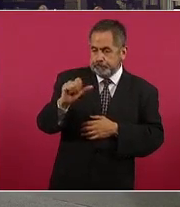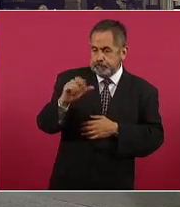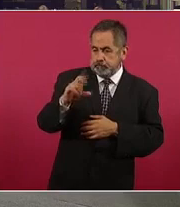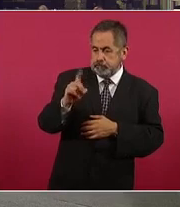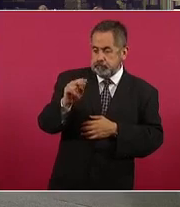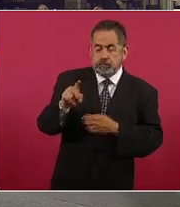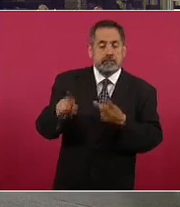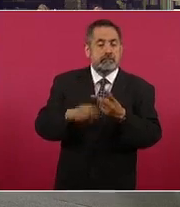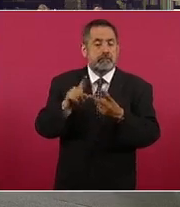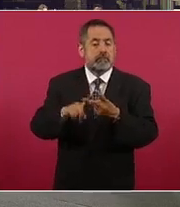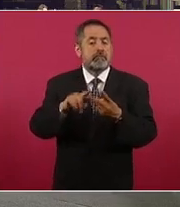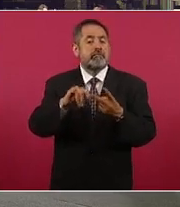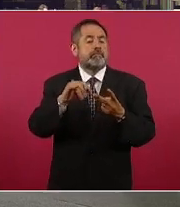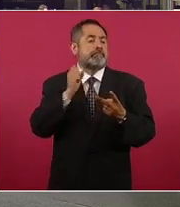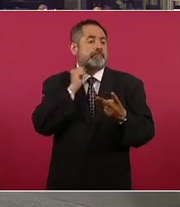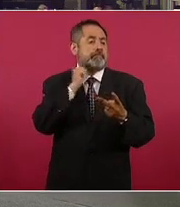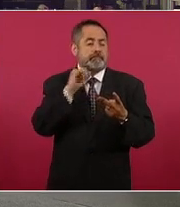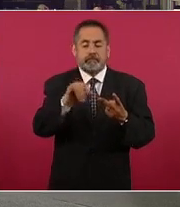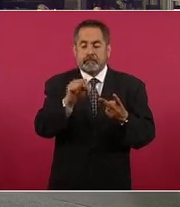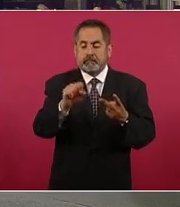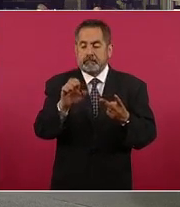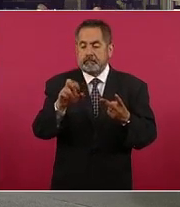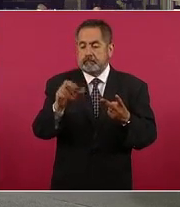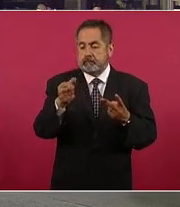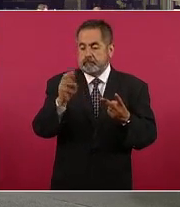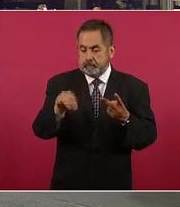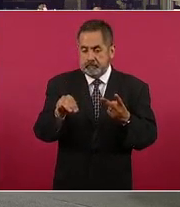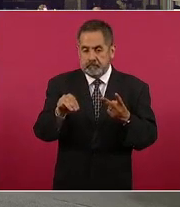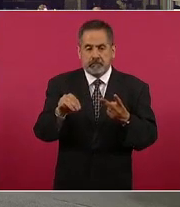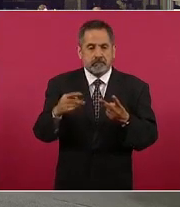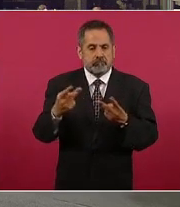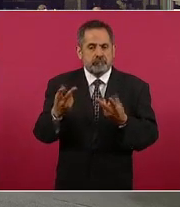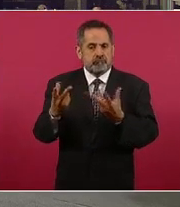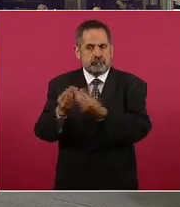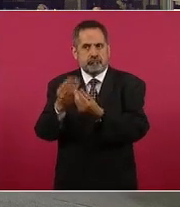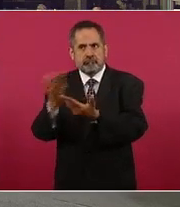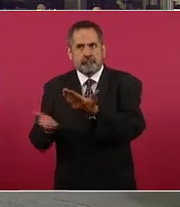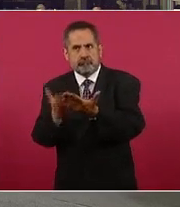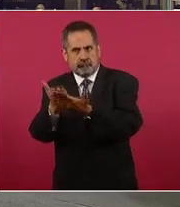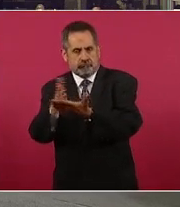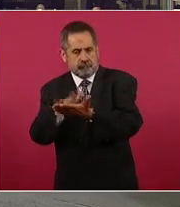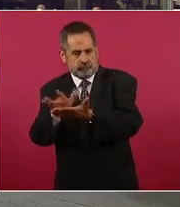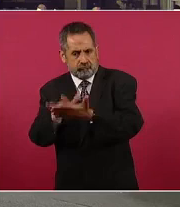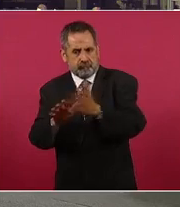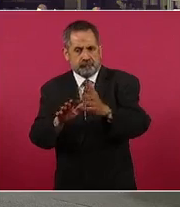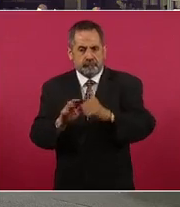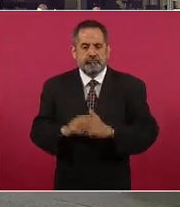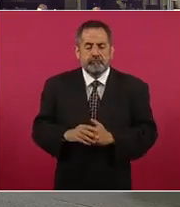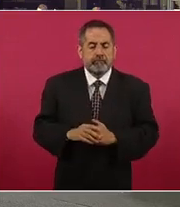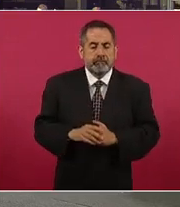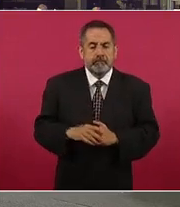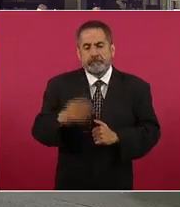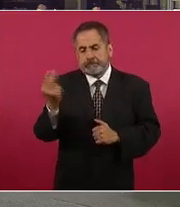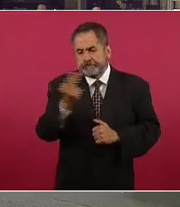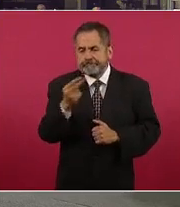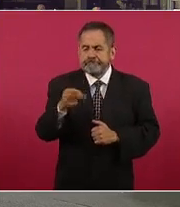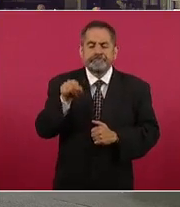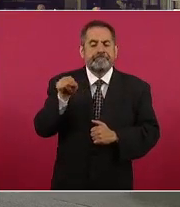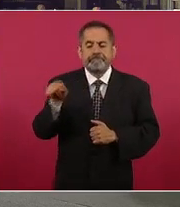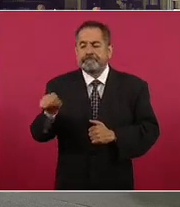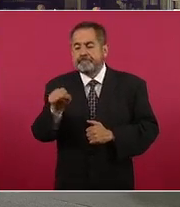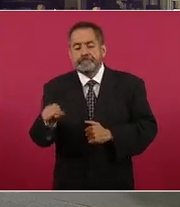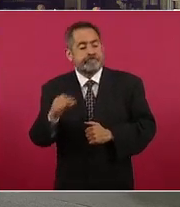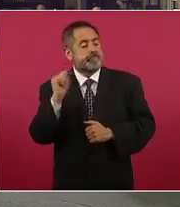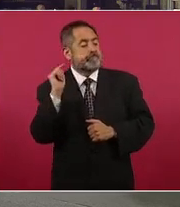igual el senador José Ramón Enríquez, para apoyar esta iniciativa. Sin embargo, es necesario que se reúnan con ellos la